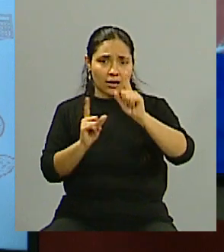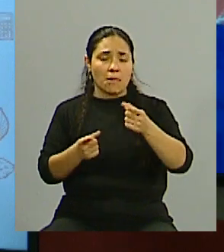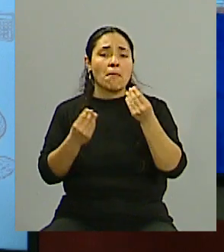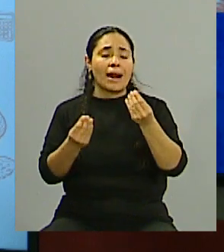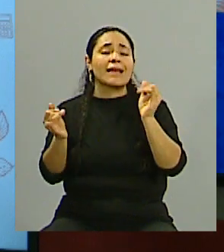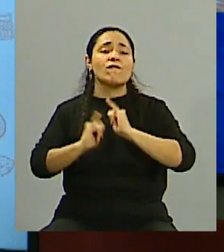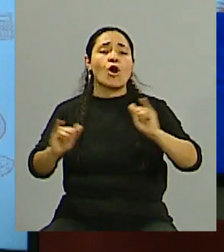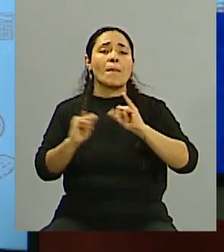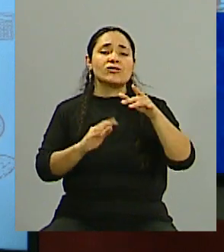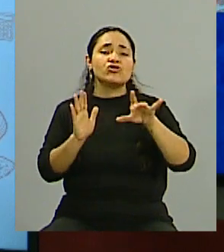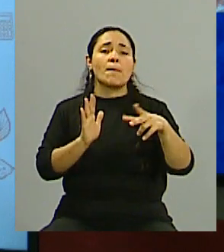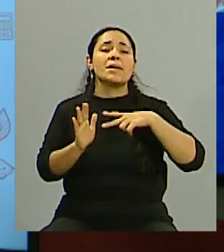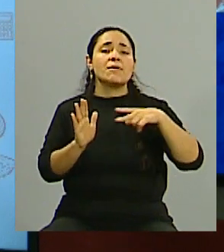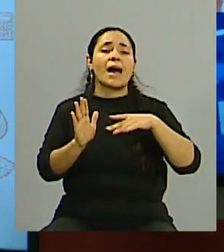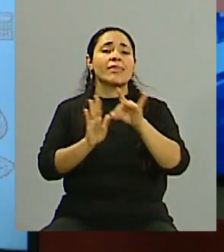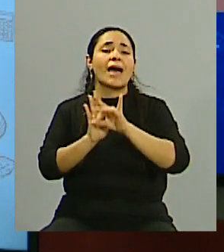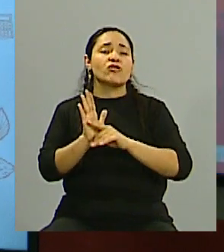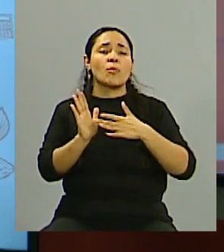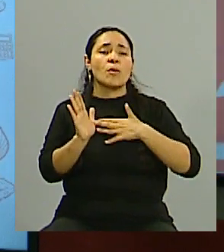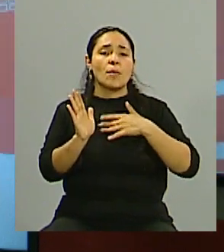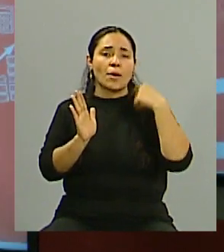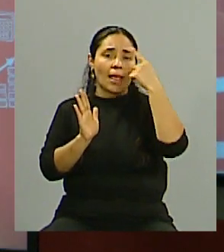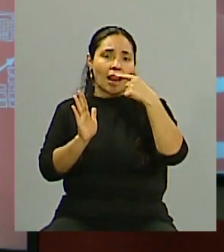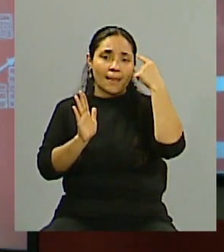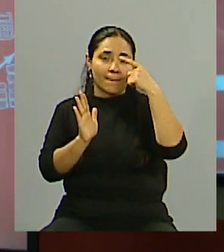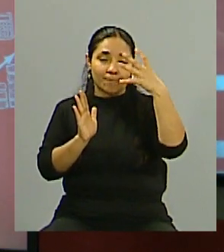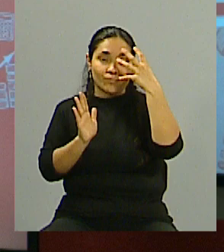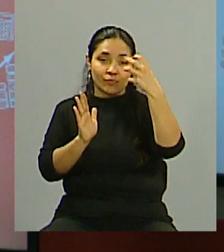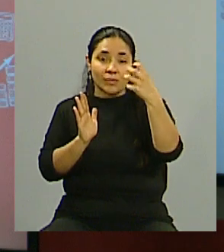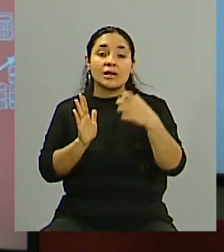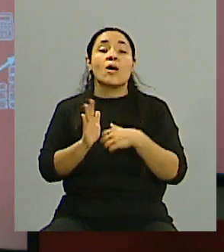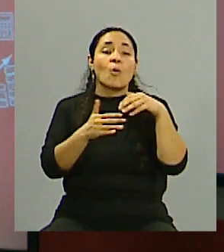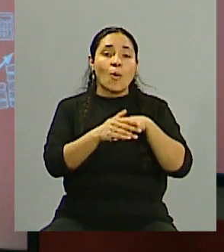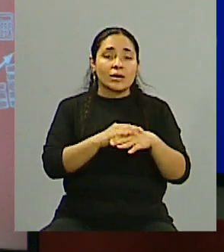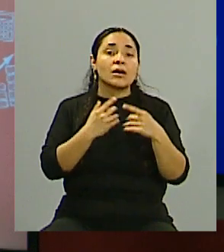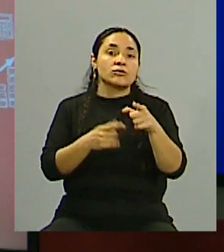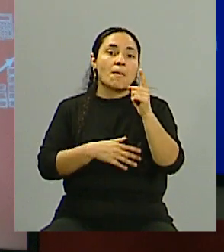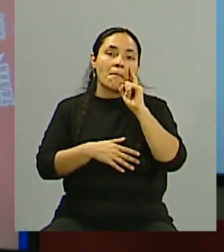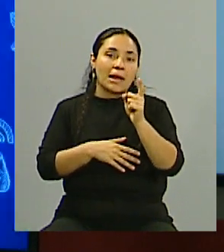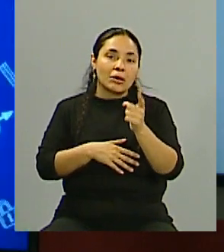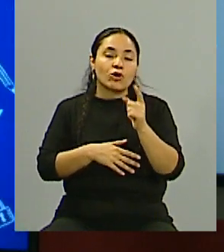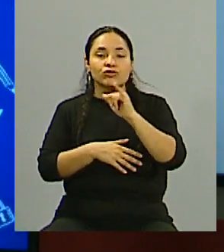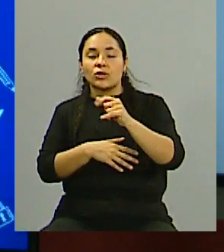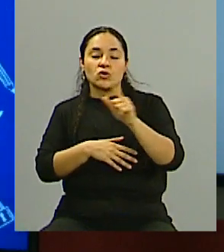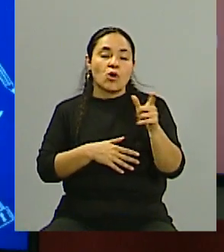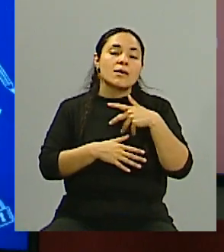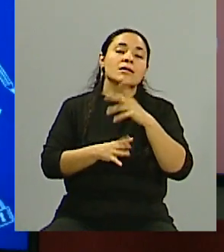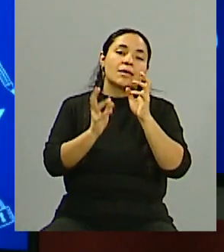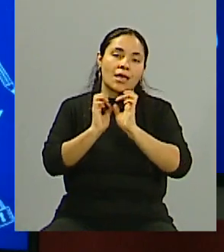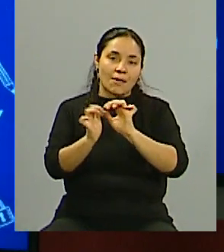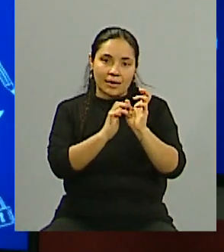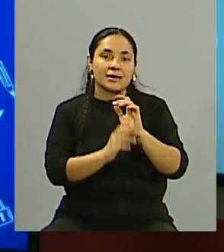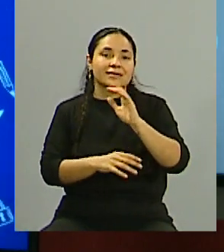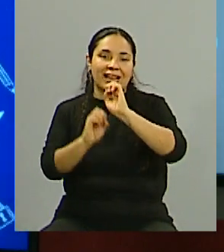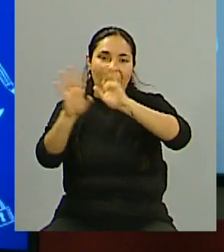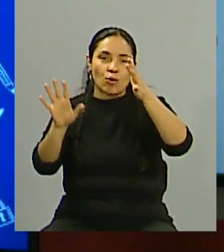biométricos de voluntarios y bueno, partir de esto el gran disparador si es peligroso o no. Está claro, ¿no?, que tiene sus